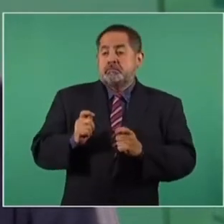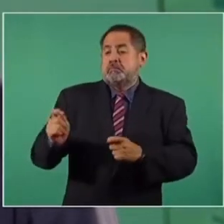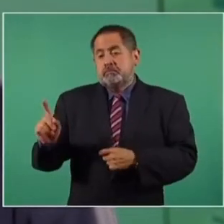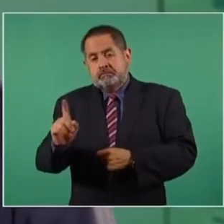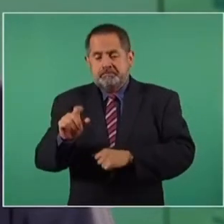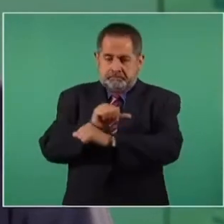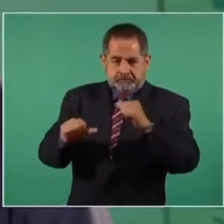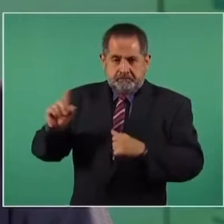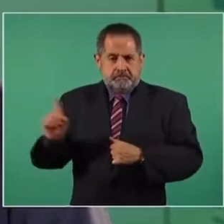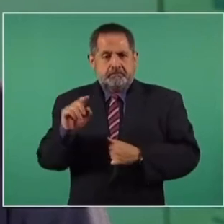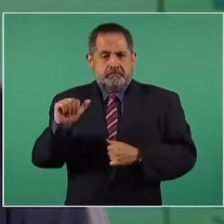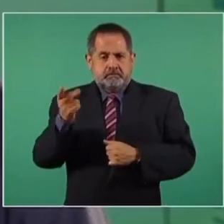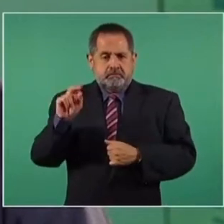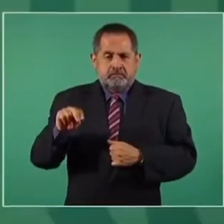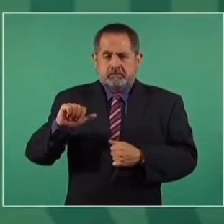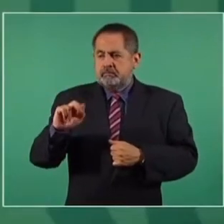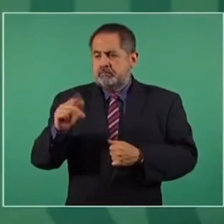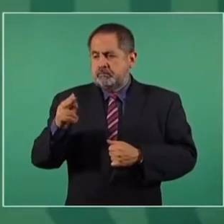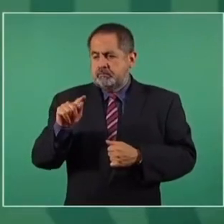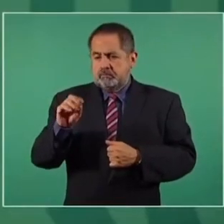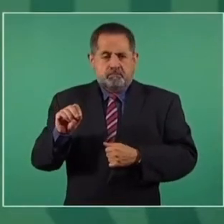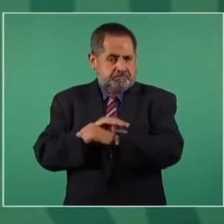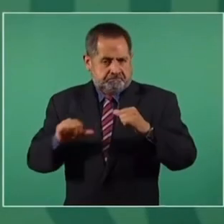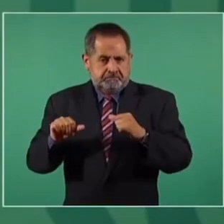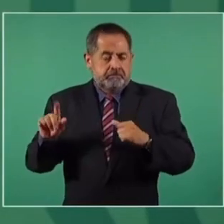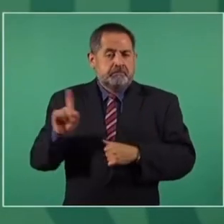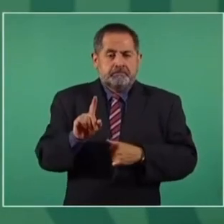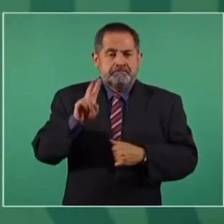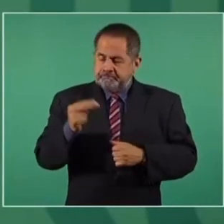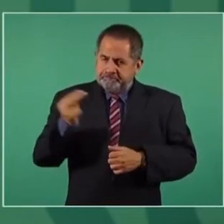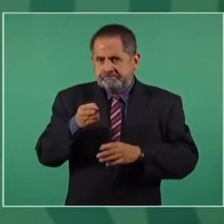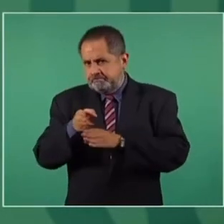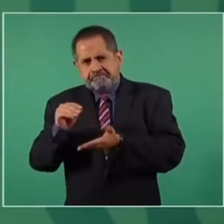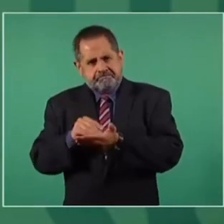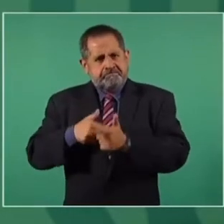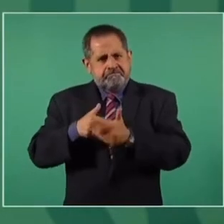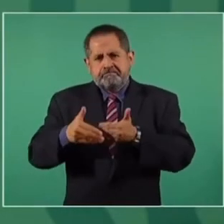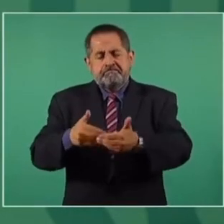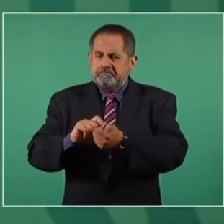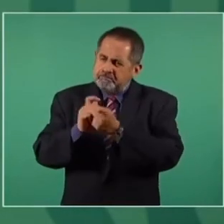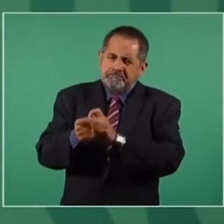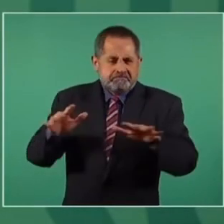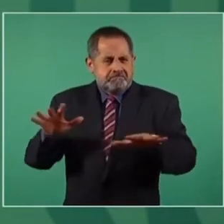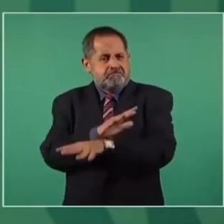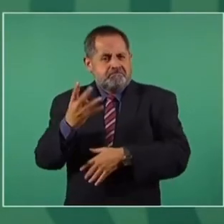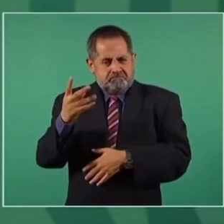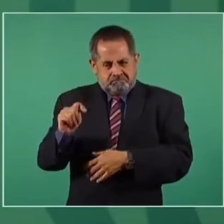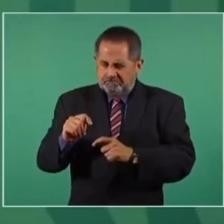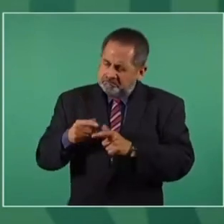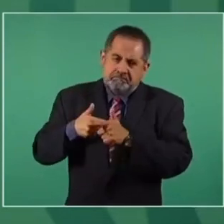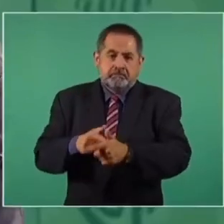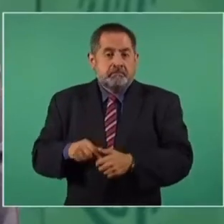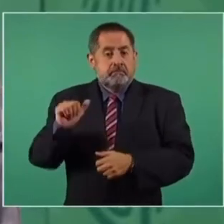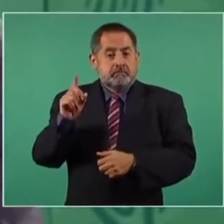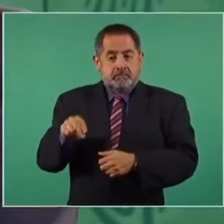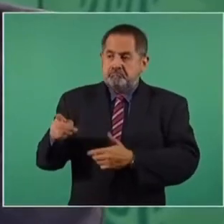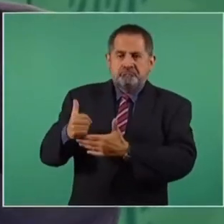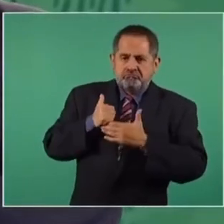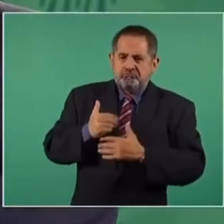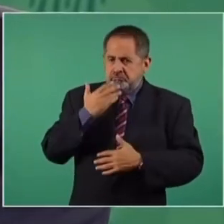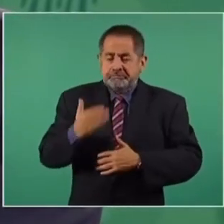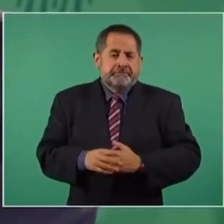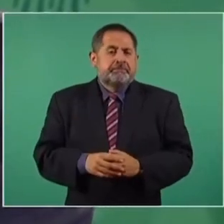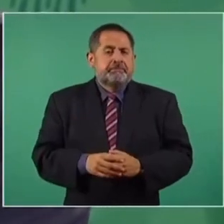entra Adán Augusto al relevo porque necesitamos continuar con el proceso de transformación y Adán me va a ayudar